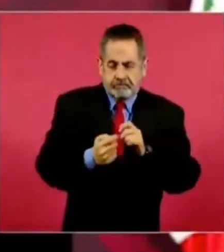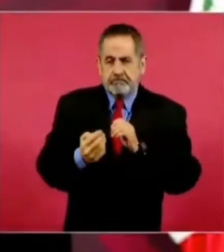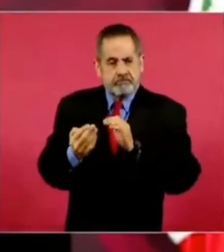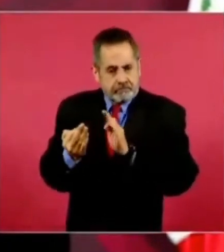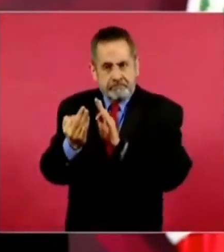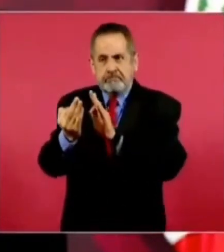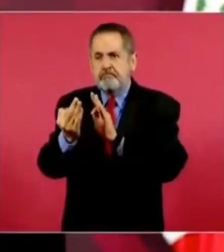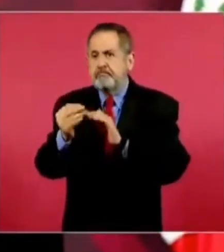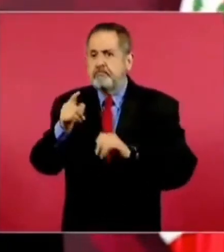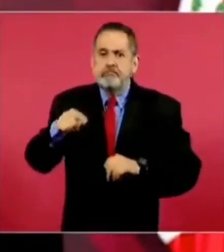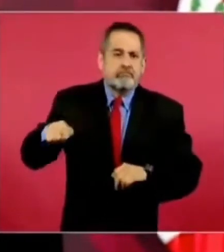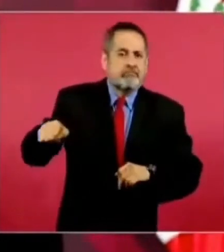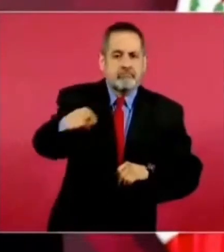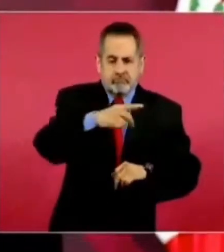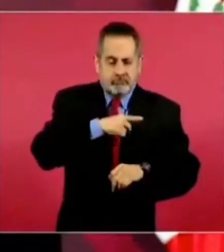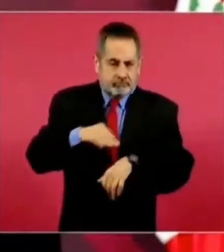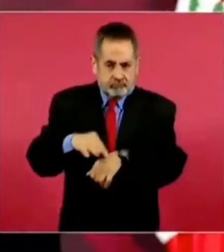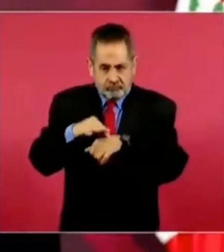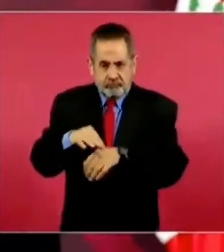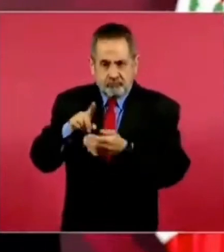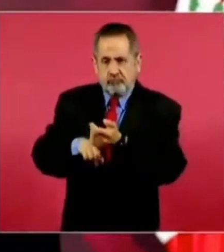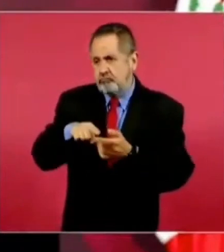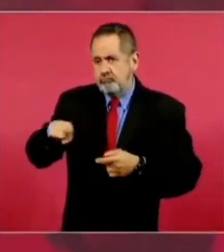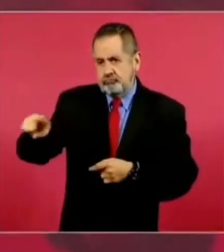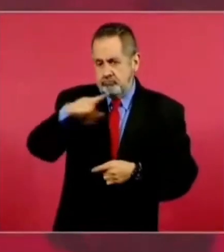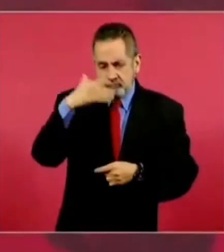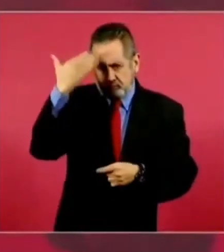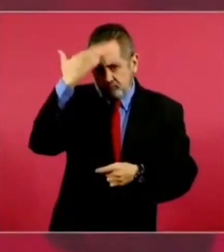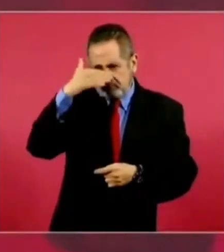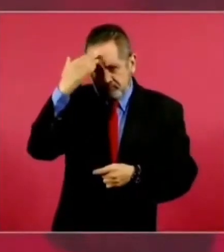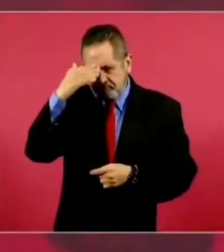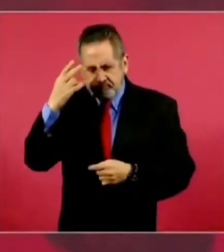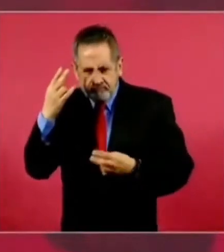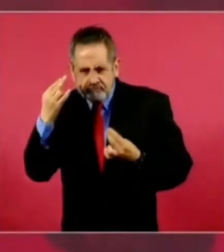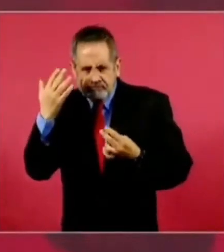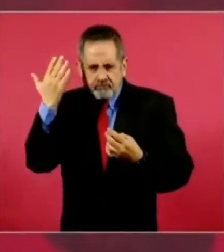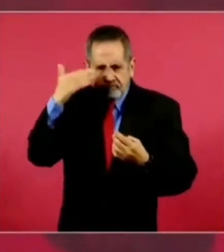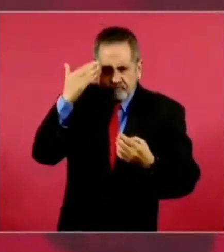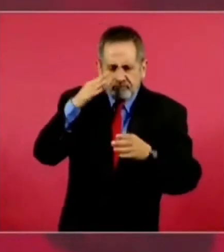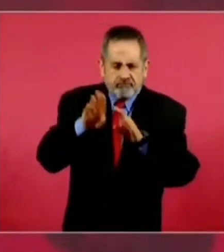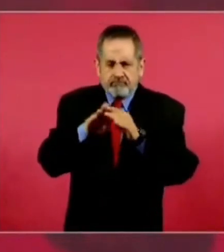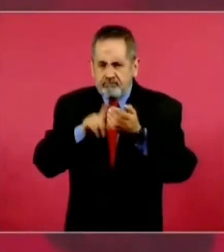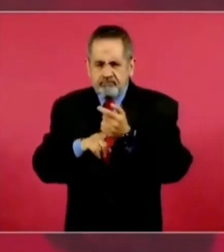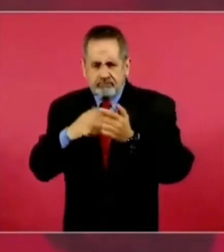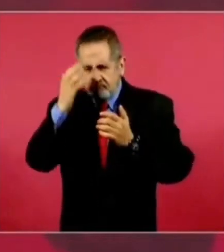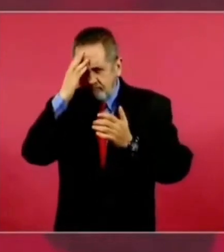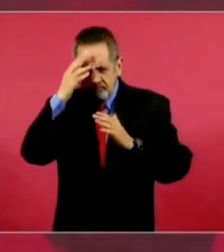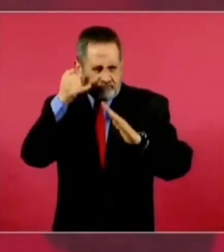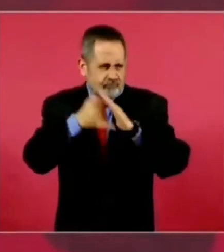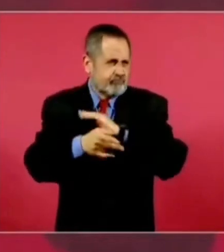ya es un pueblo muy consciente muy politizado